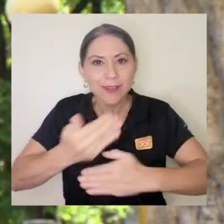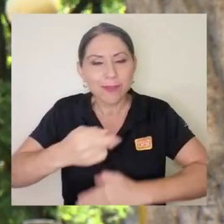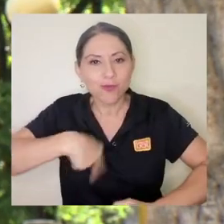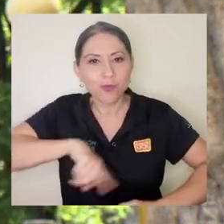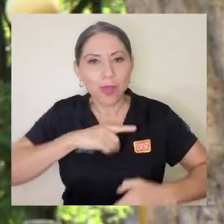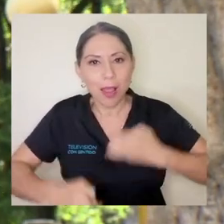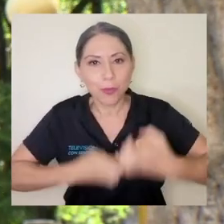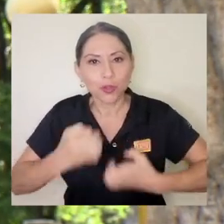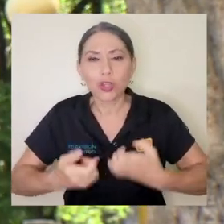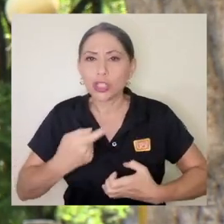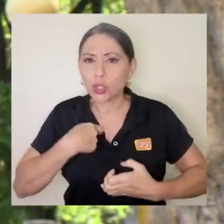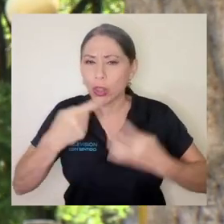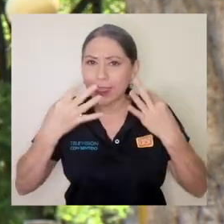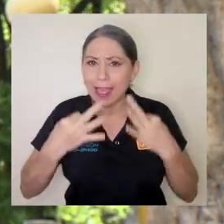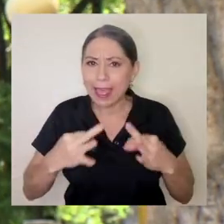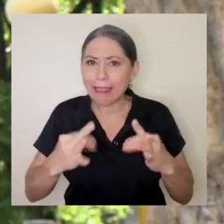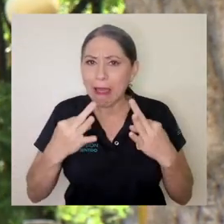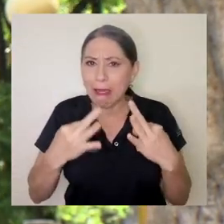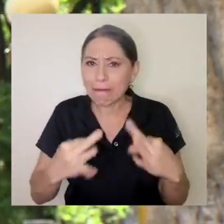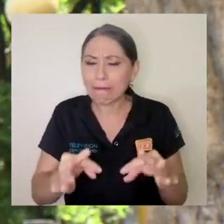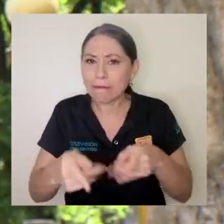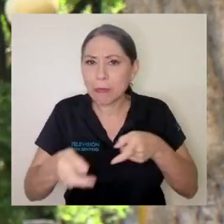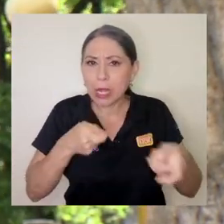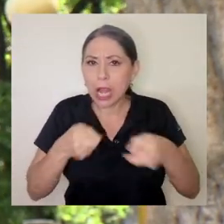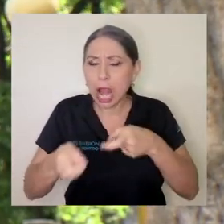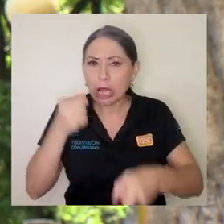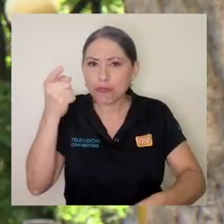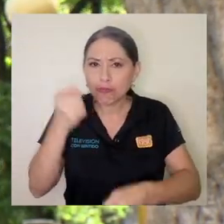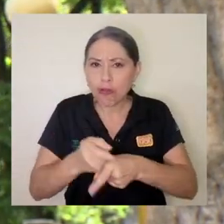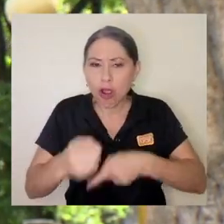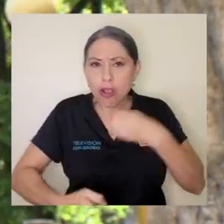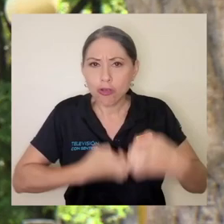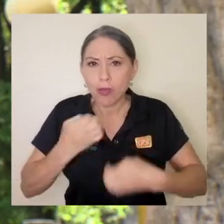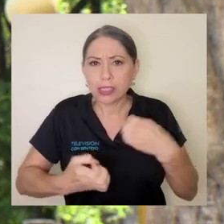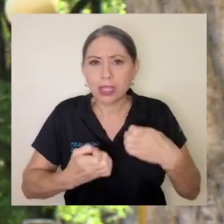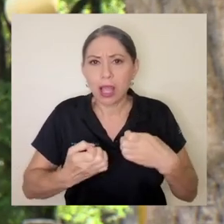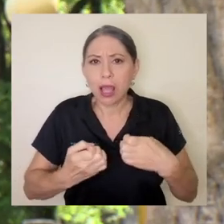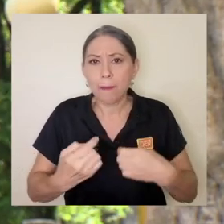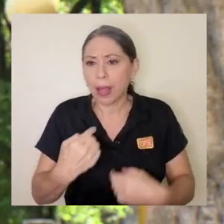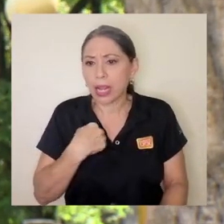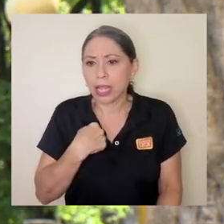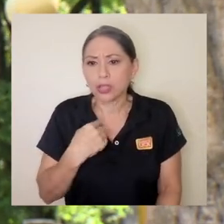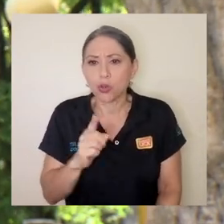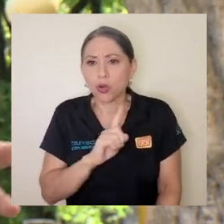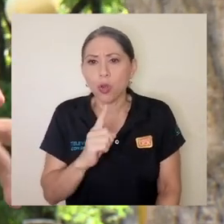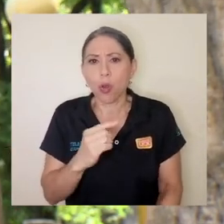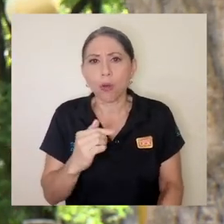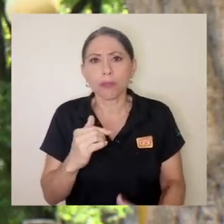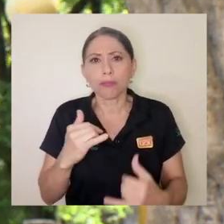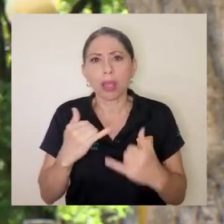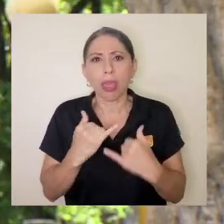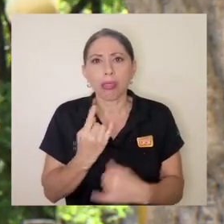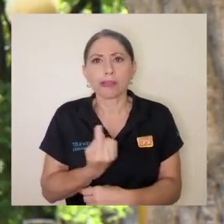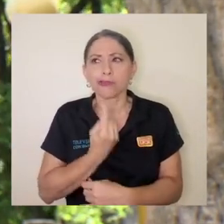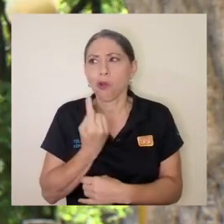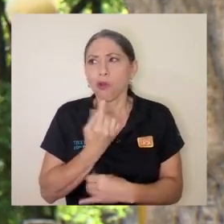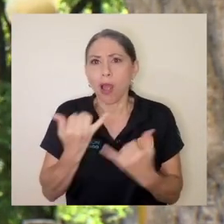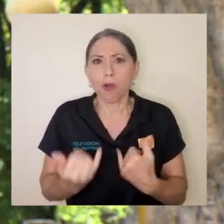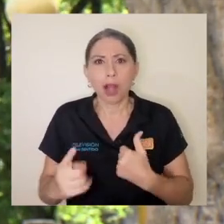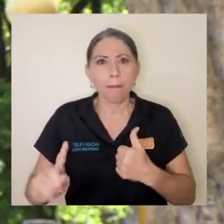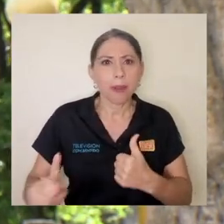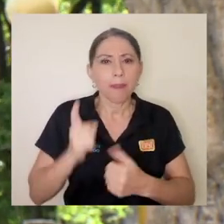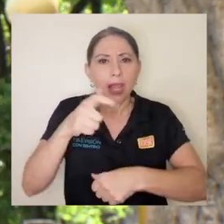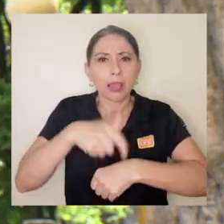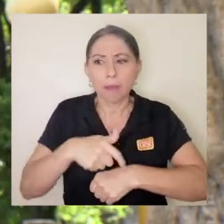que procurar hacer un manejo adecuado para no quedarme yo solo en esta primera etapa de que estoy ante una crisis,